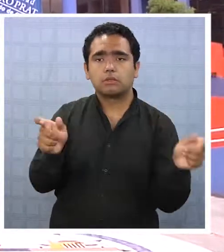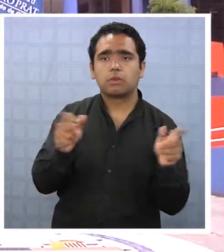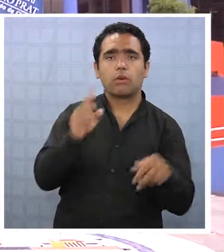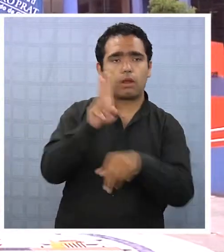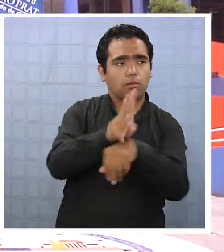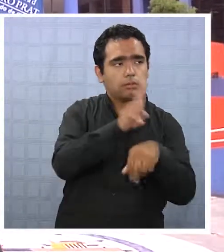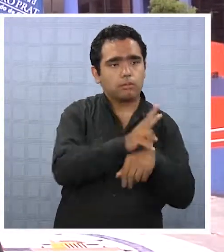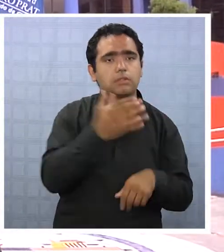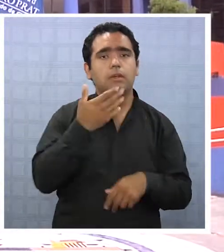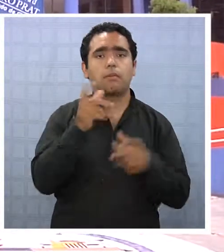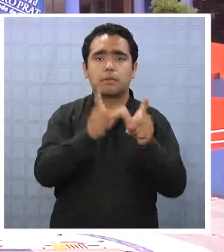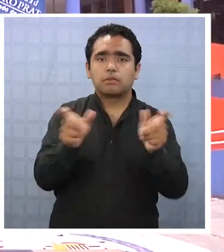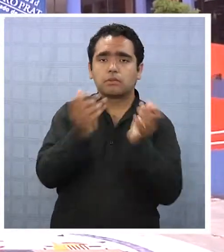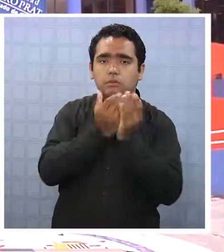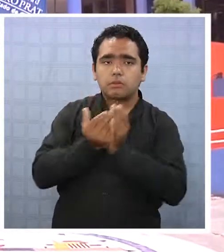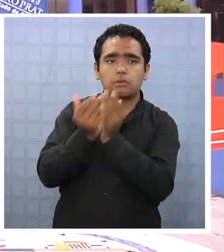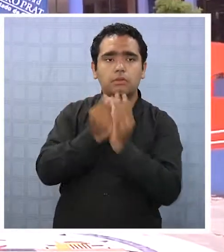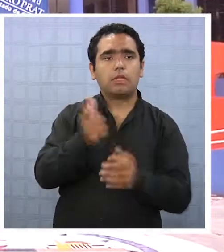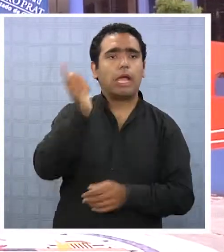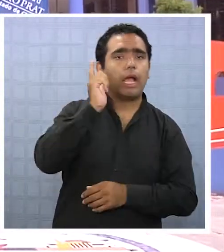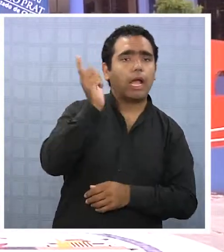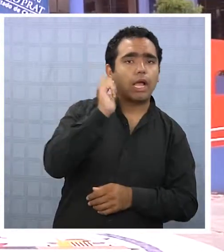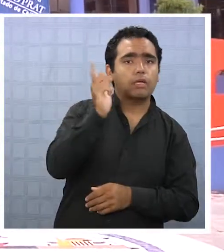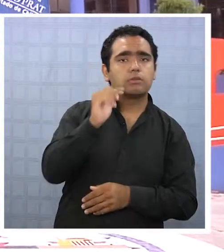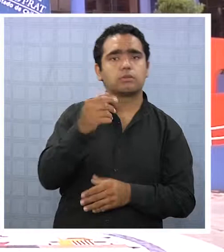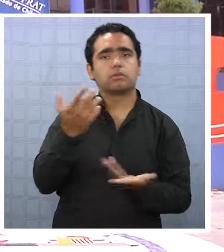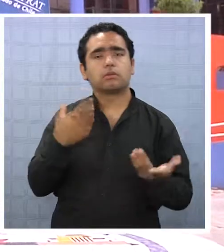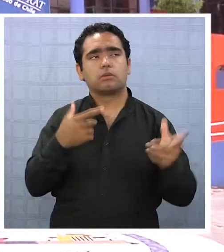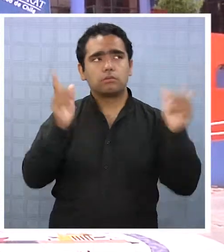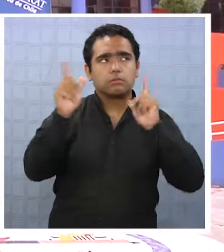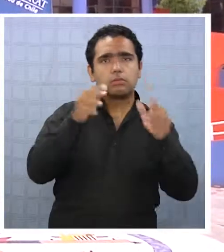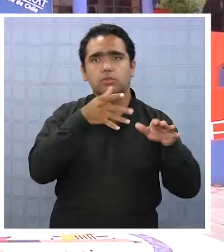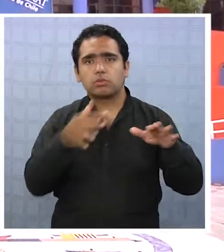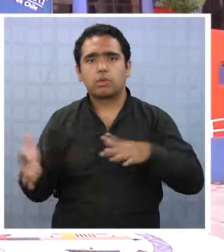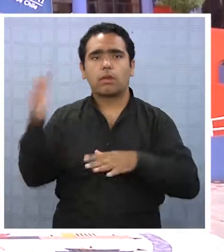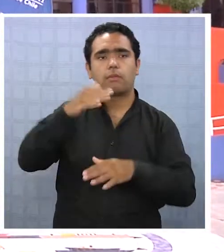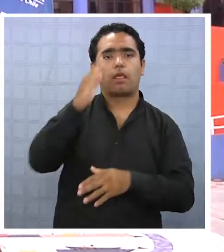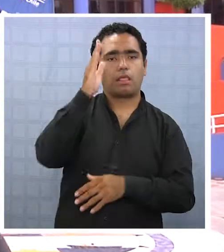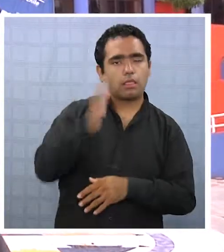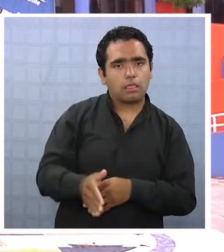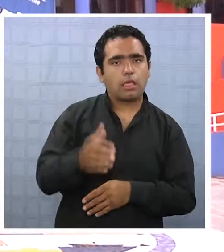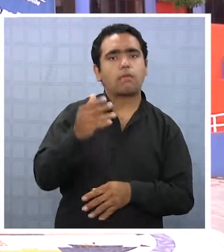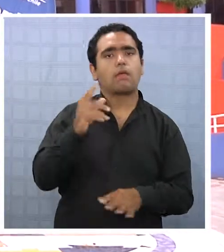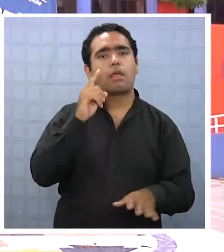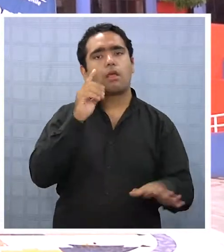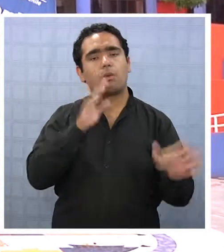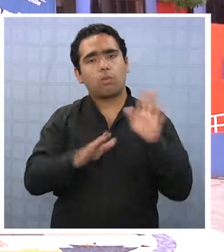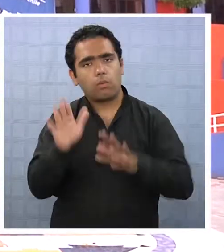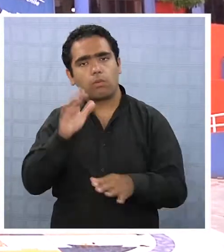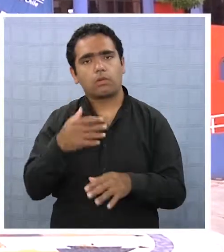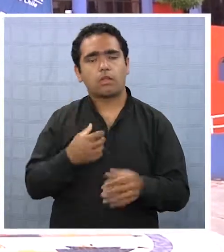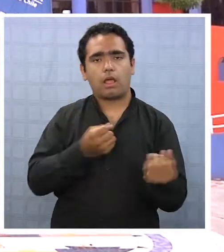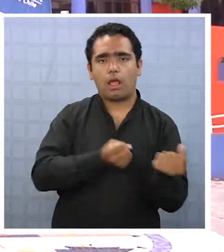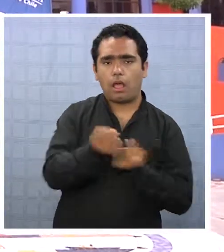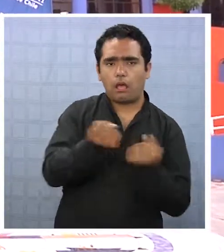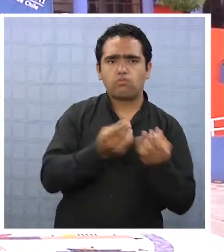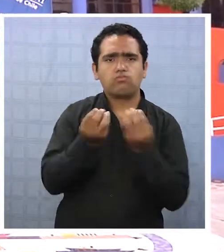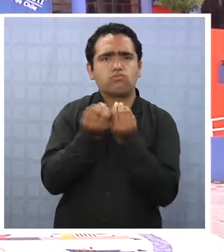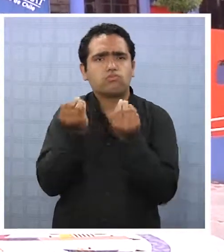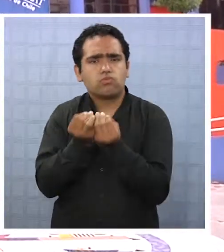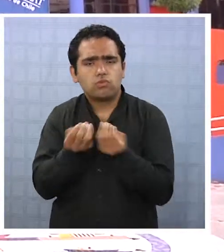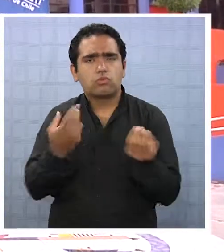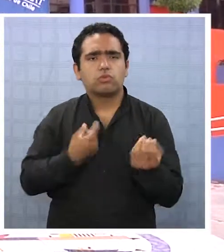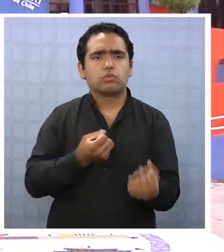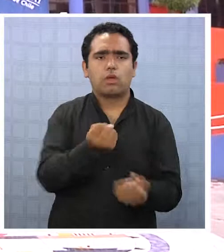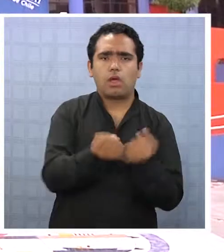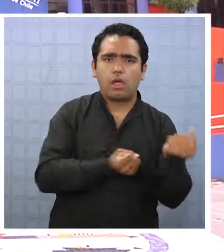caso de una alarma de tsunami es un factor que debemos considerar. O sea, es muy difícil poder evacuar. Hay muchos vehículos que en